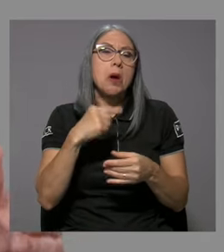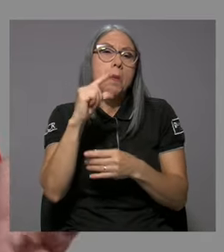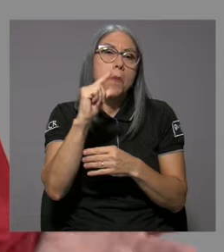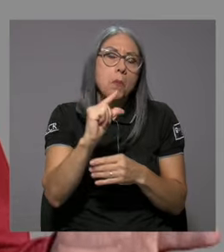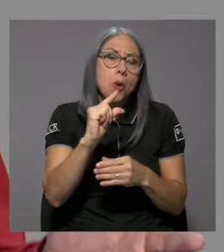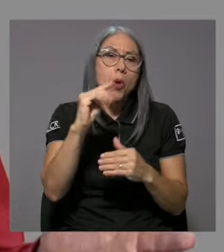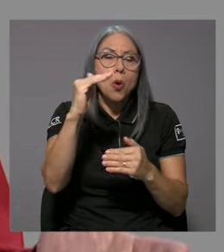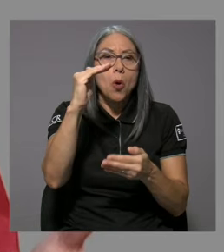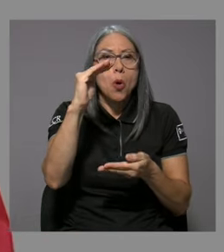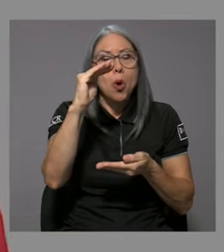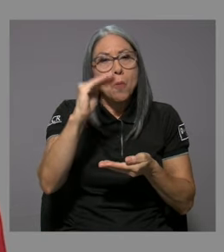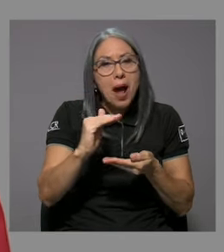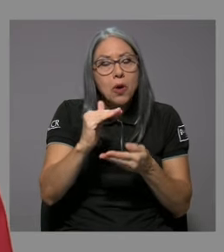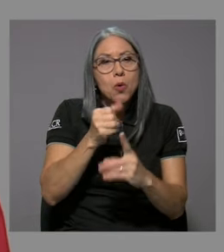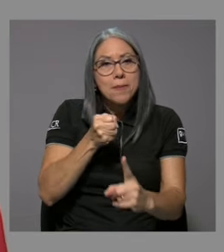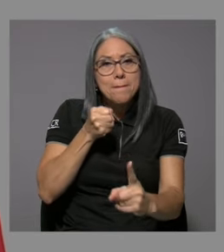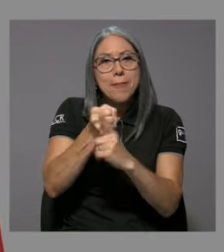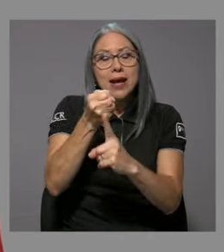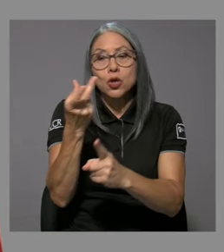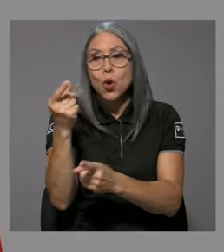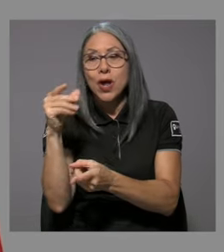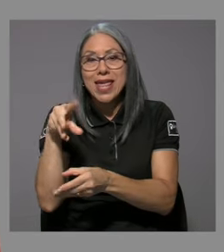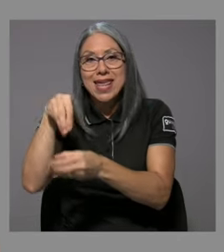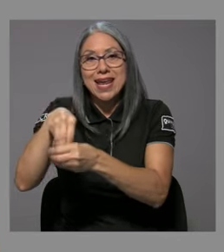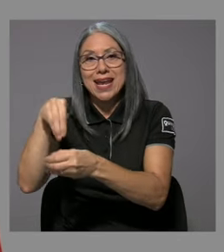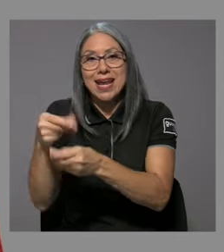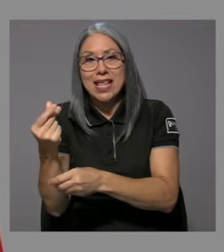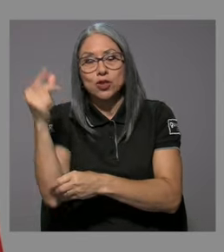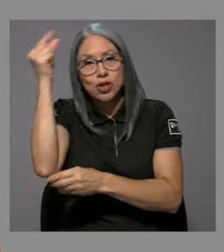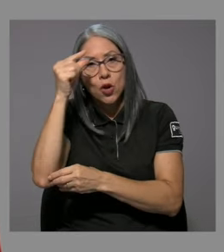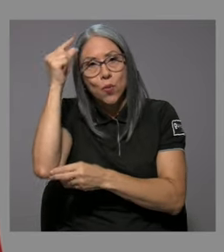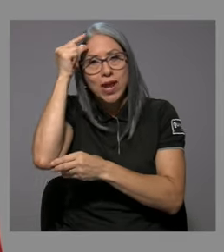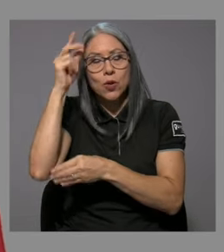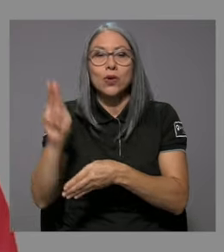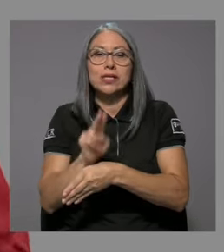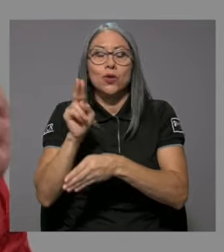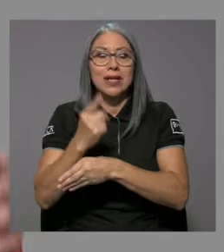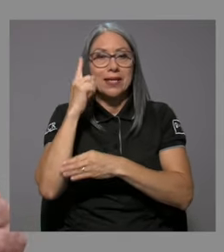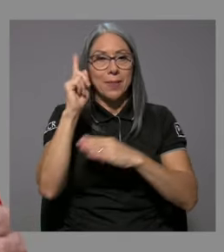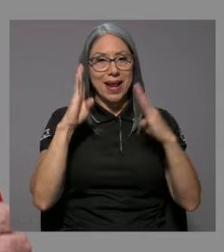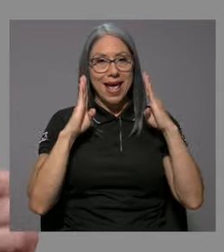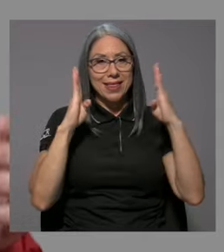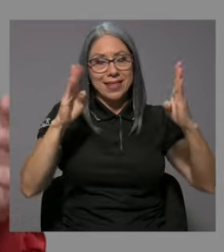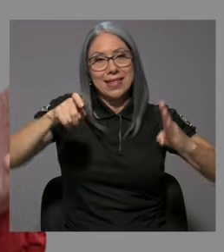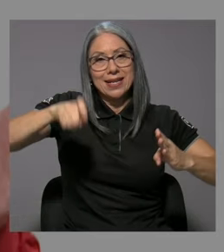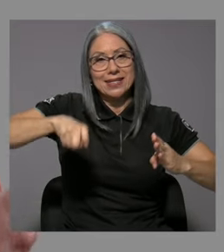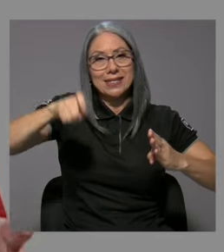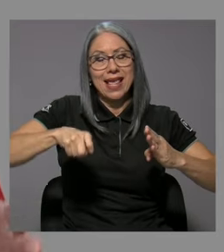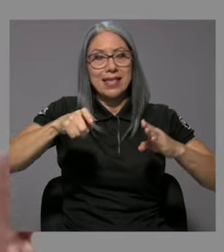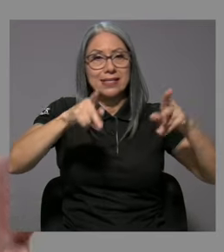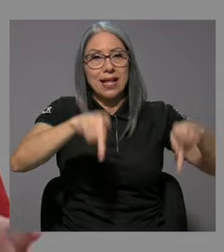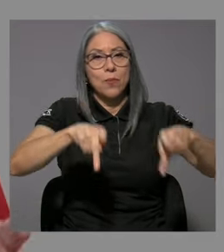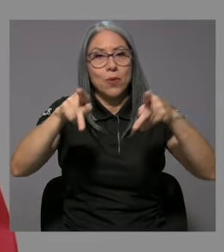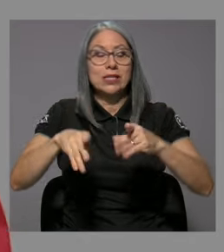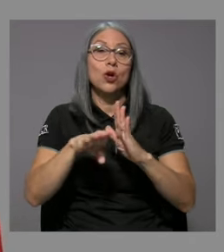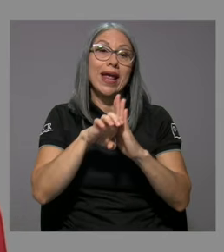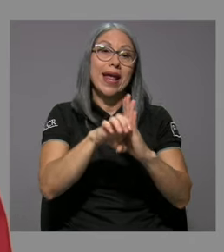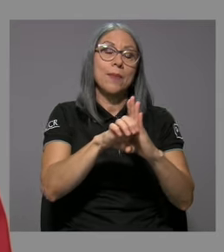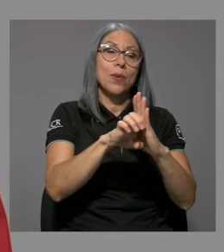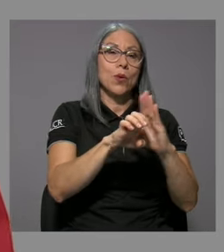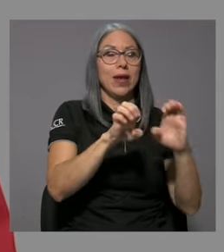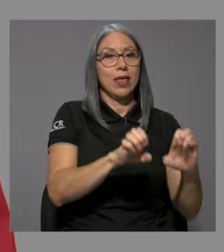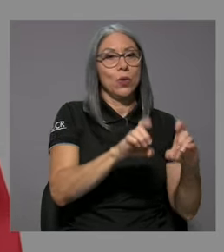impuestos y por lo tanto poseen un bajo impacto en los ingresos del gobierno que se utilizan para atender las